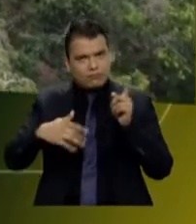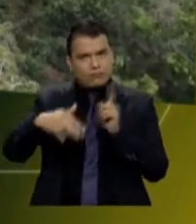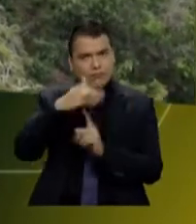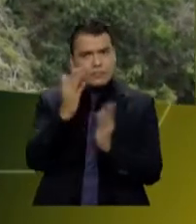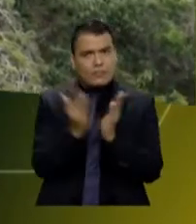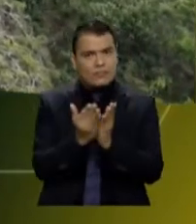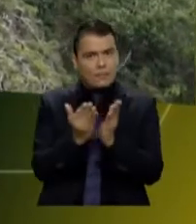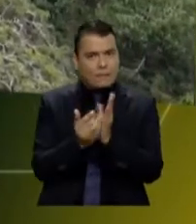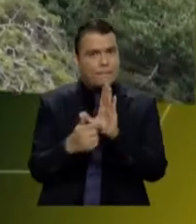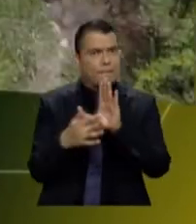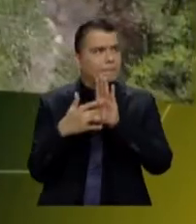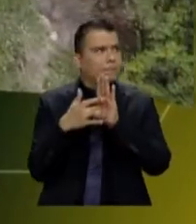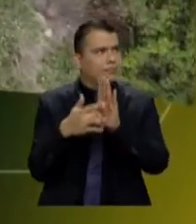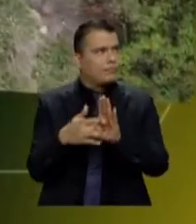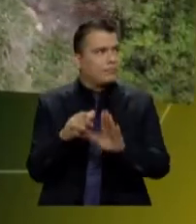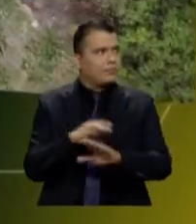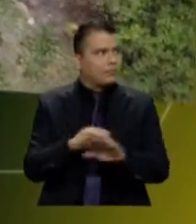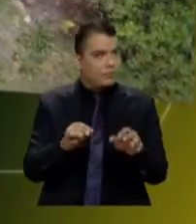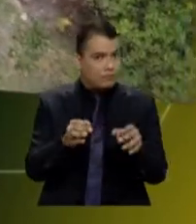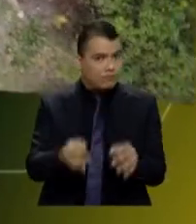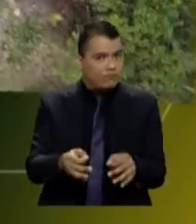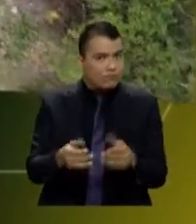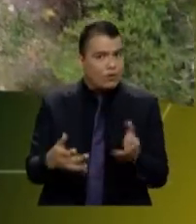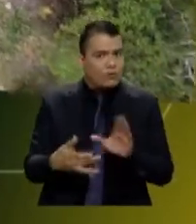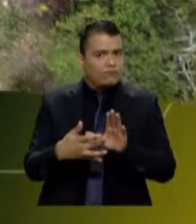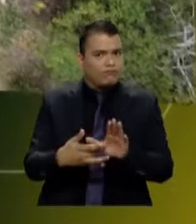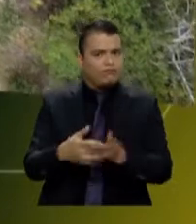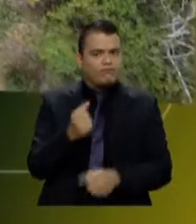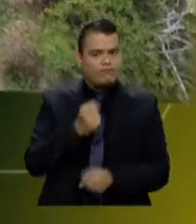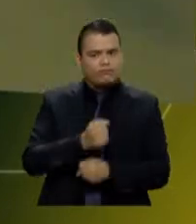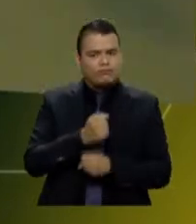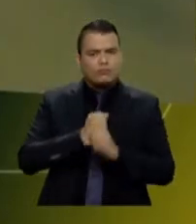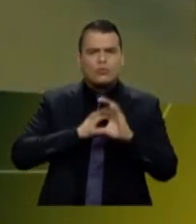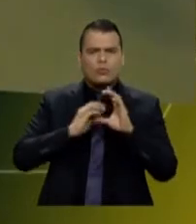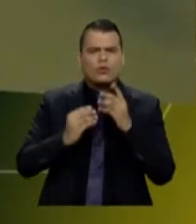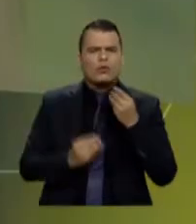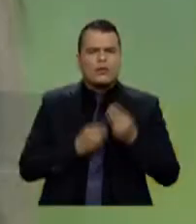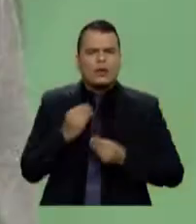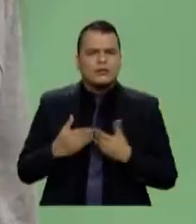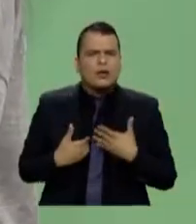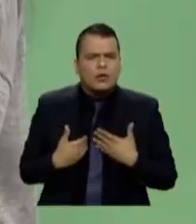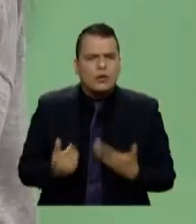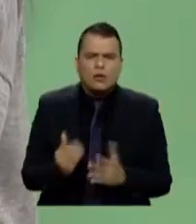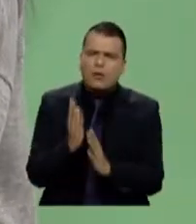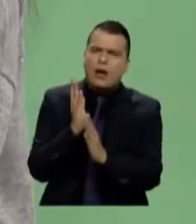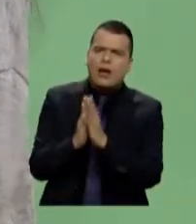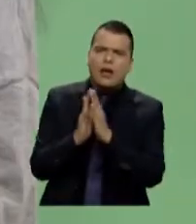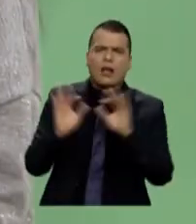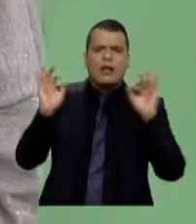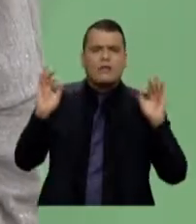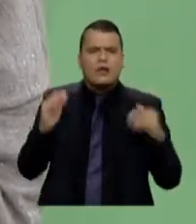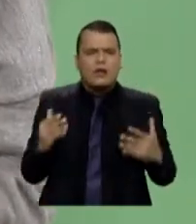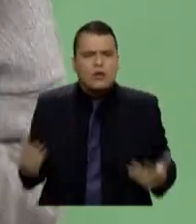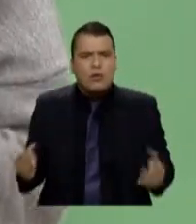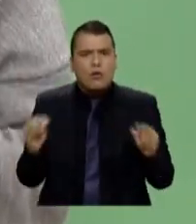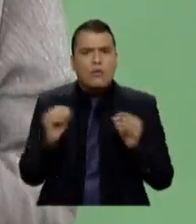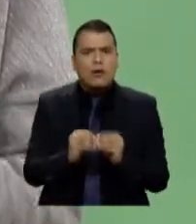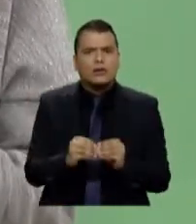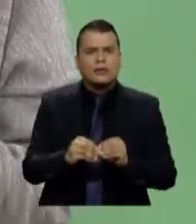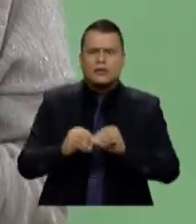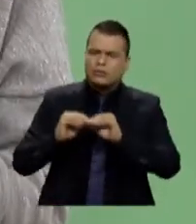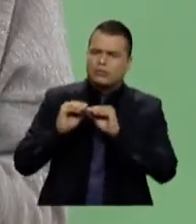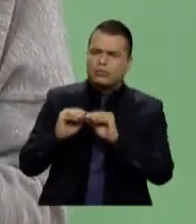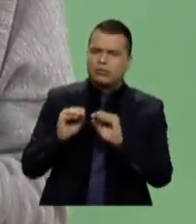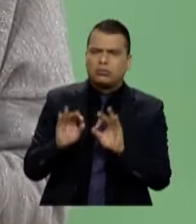CBC. Allí vamos a hablar de cómo hacemos comunicación, de cómo hacemos información, de cómo hacemos educación, pero también de